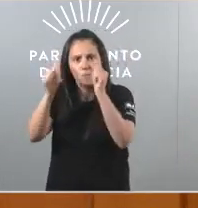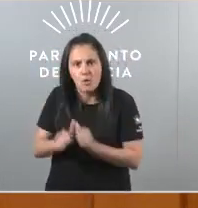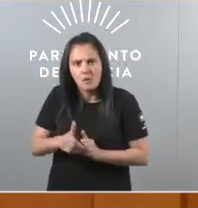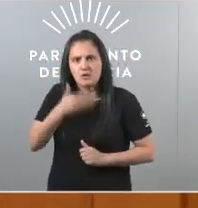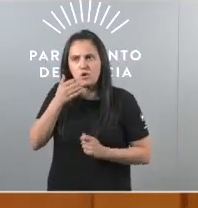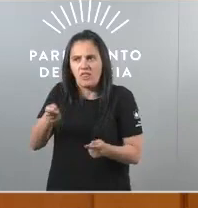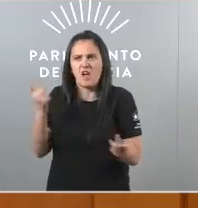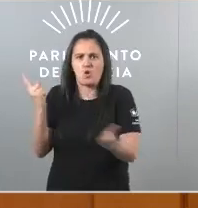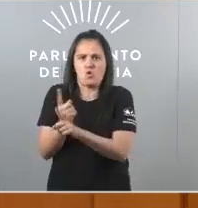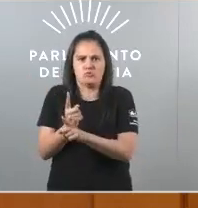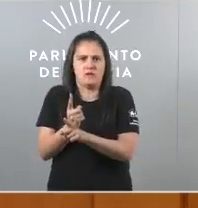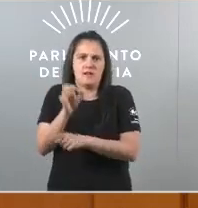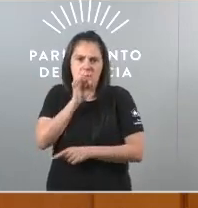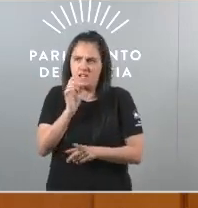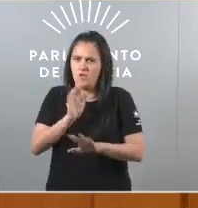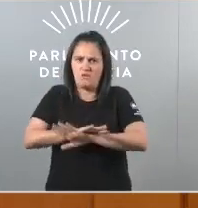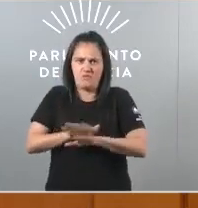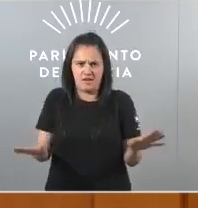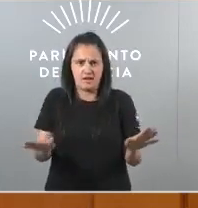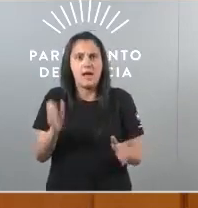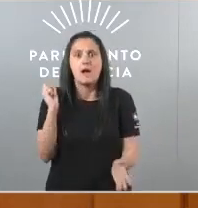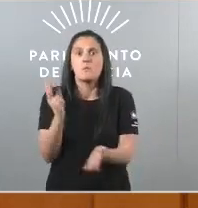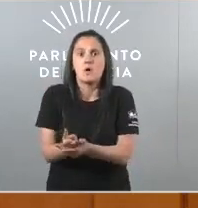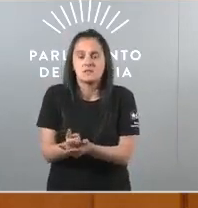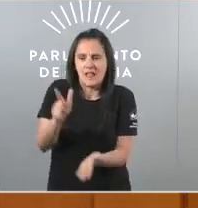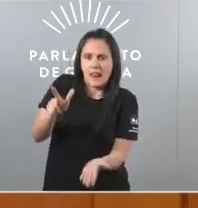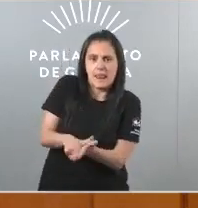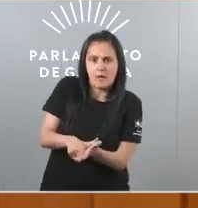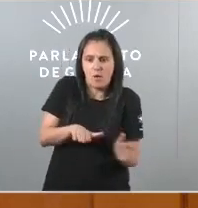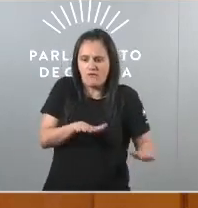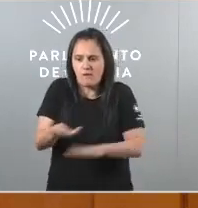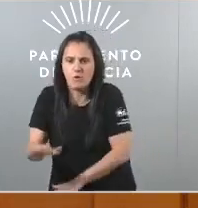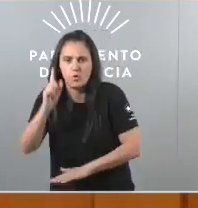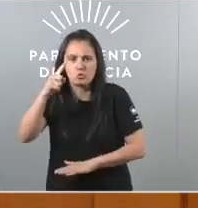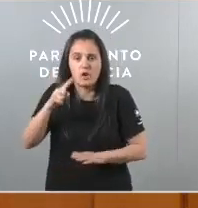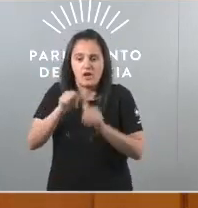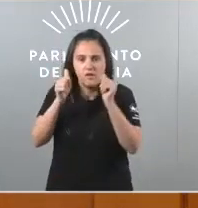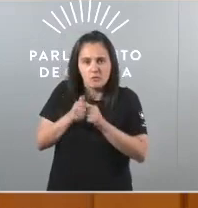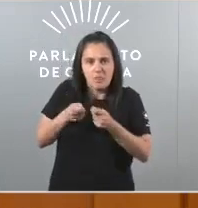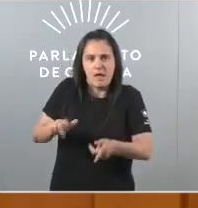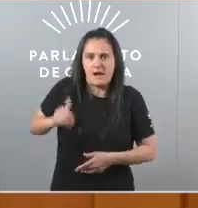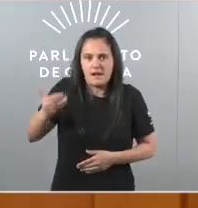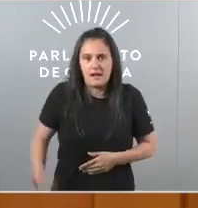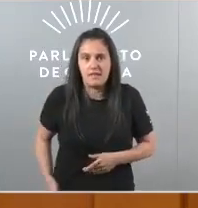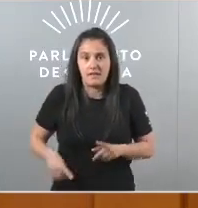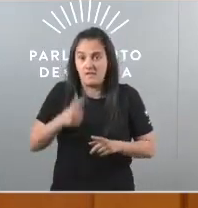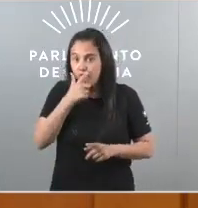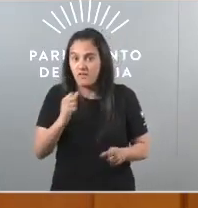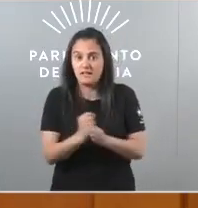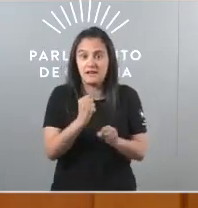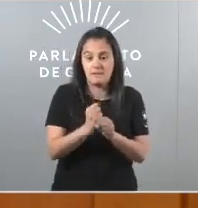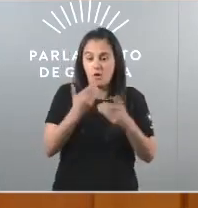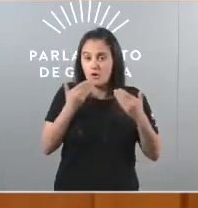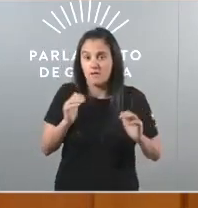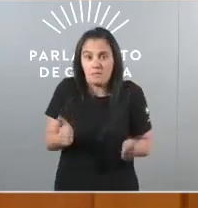desgalegizadora apostaremos pola nosa lingua e cultura como fonte de riqueza e de emprego coa posta en